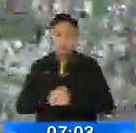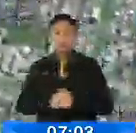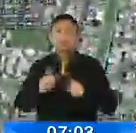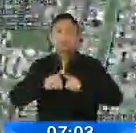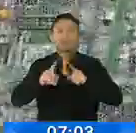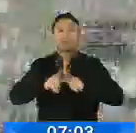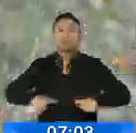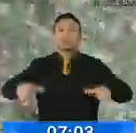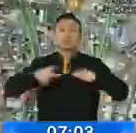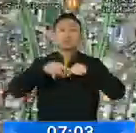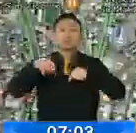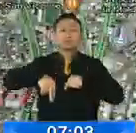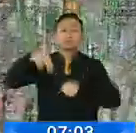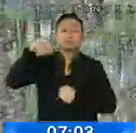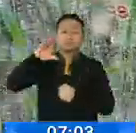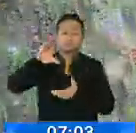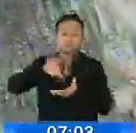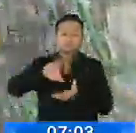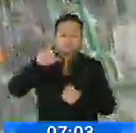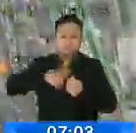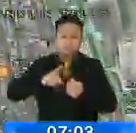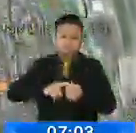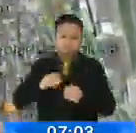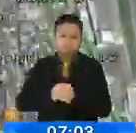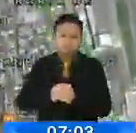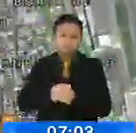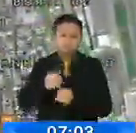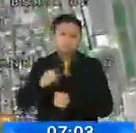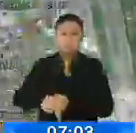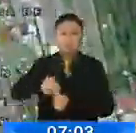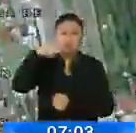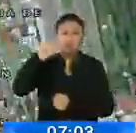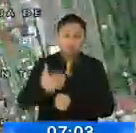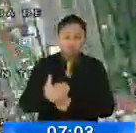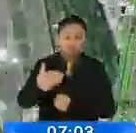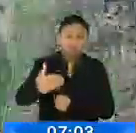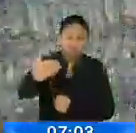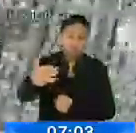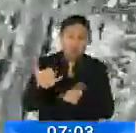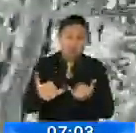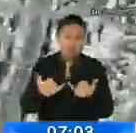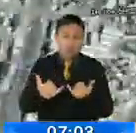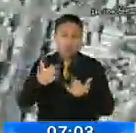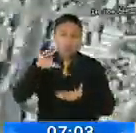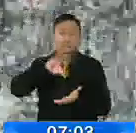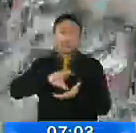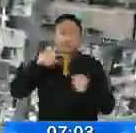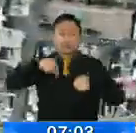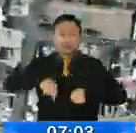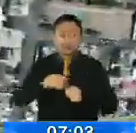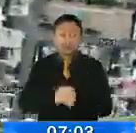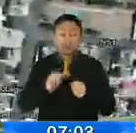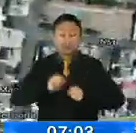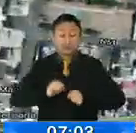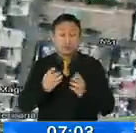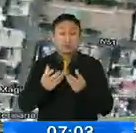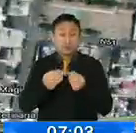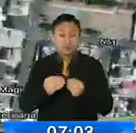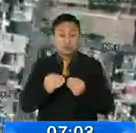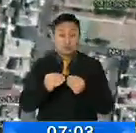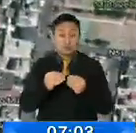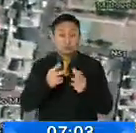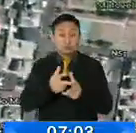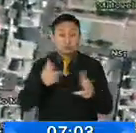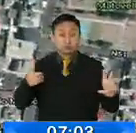del norcentro de Quito, si vamos más hacia el norte de la ciudad, hoy día la ciudad tiene algunos flujos importantes de tráfico,